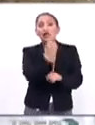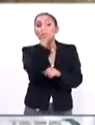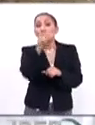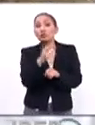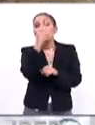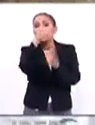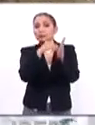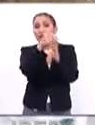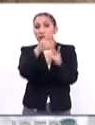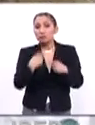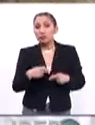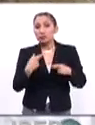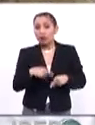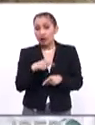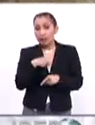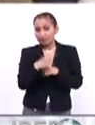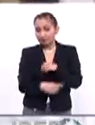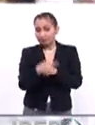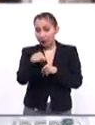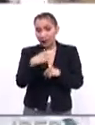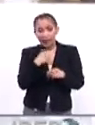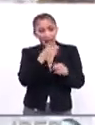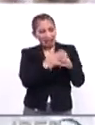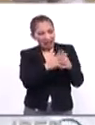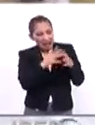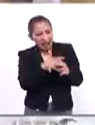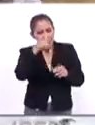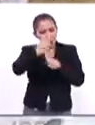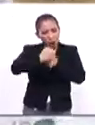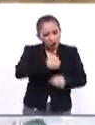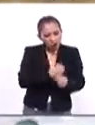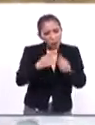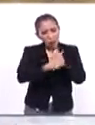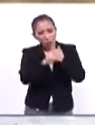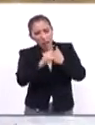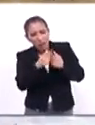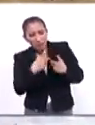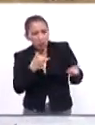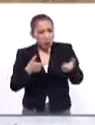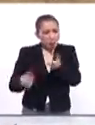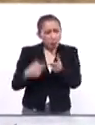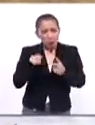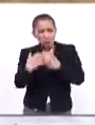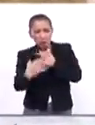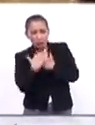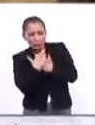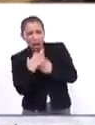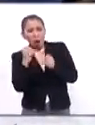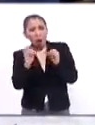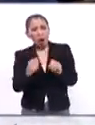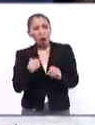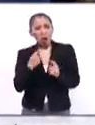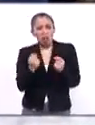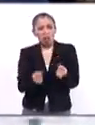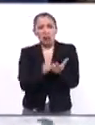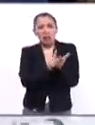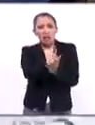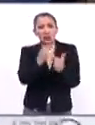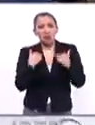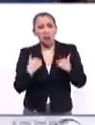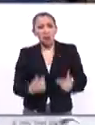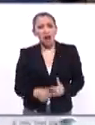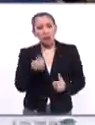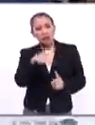.3 millones de personas. Se refugian de la guerra, de la violencia, de conflictos armados, de persecuciones o de violaciones de derechos